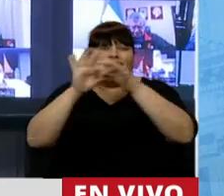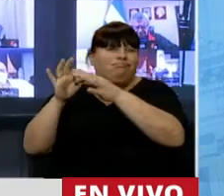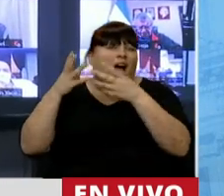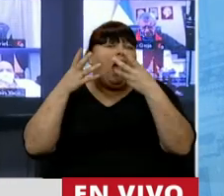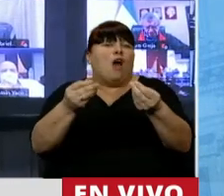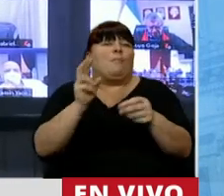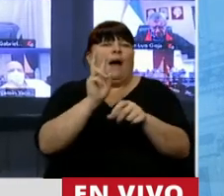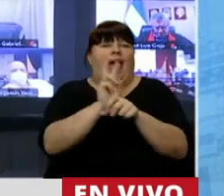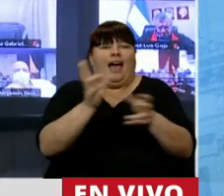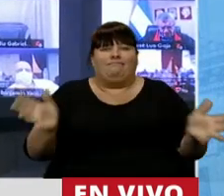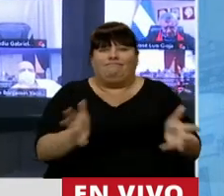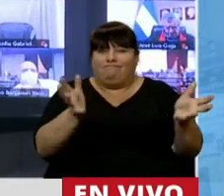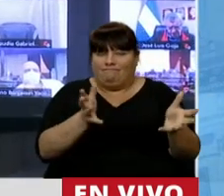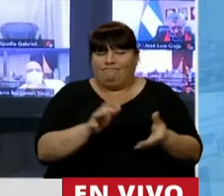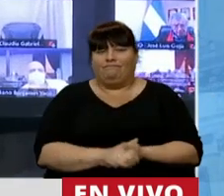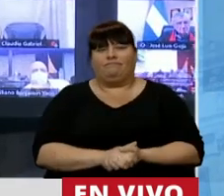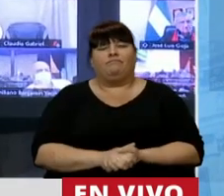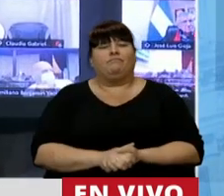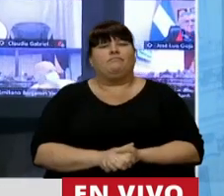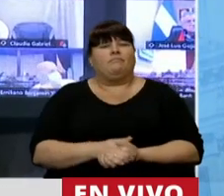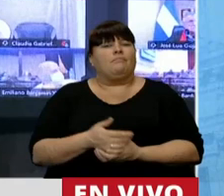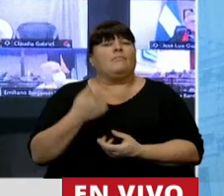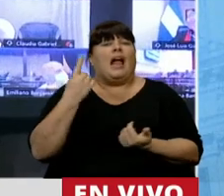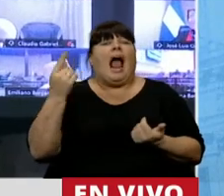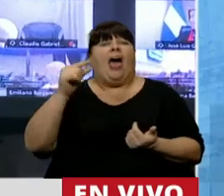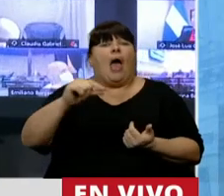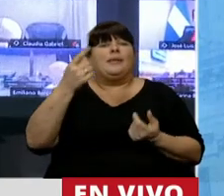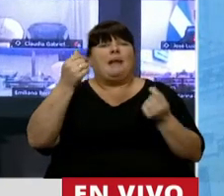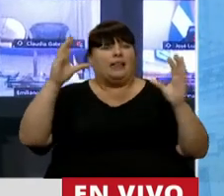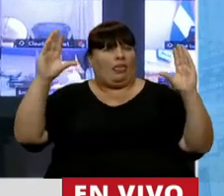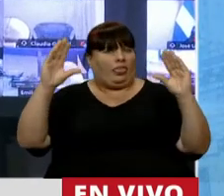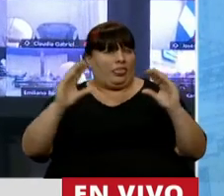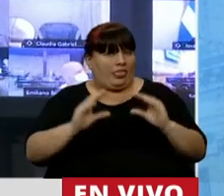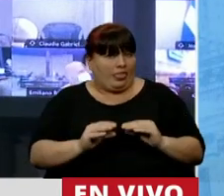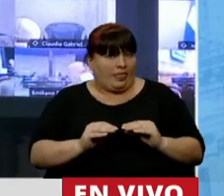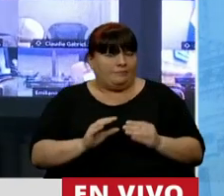sostén que cuentan con recursos cada vez más escasos.